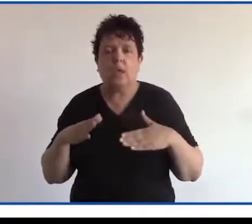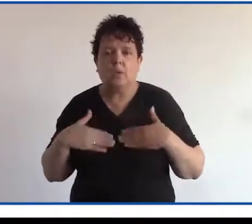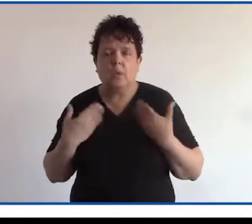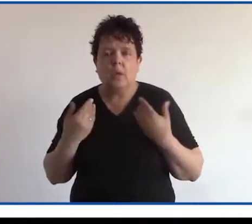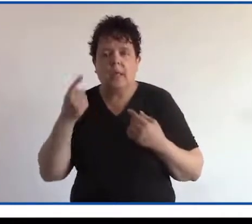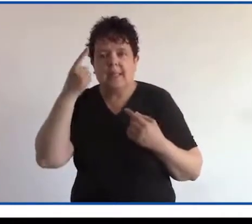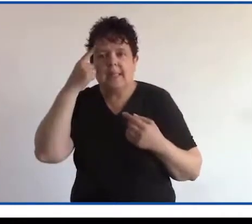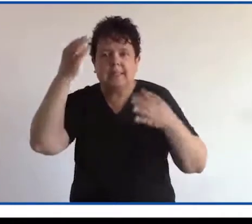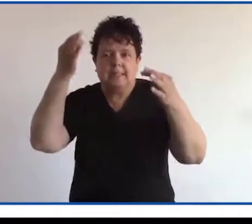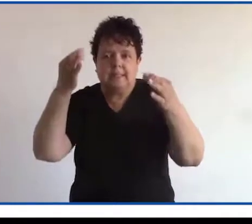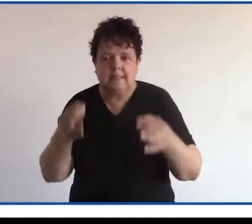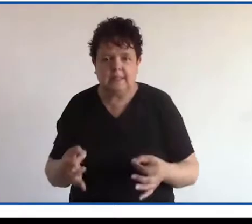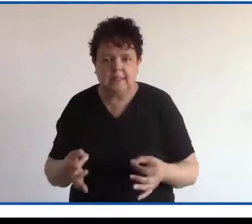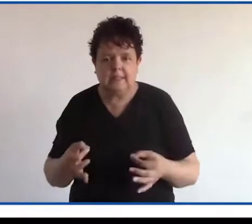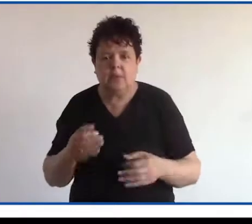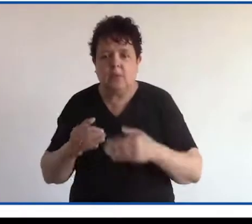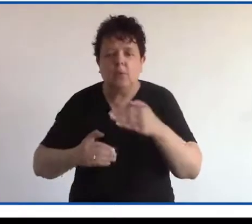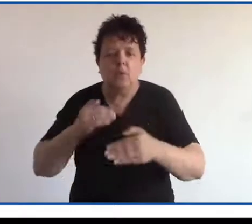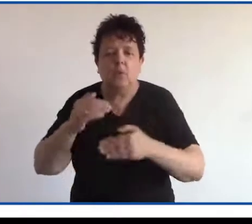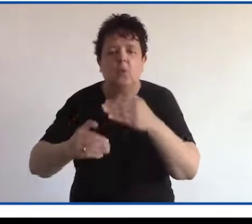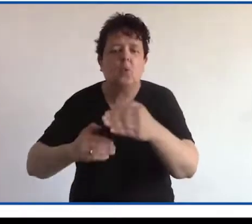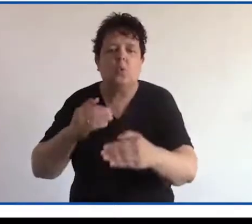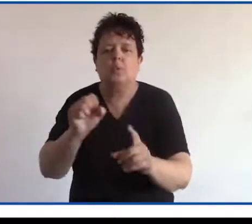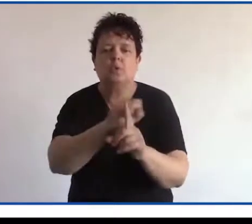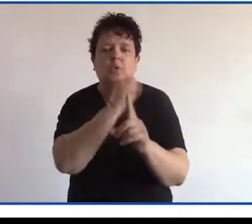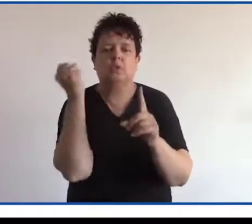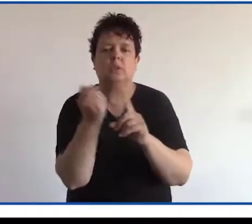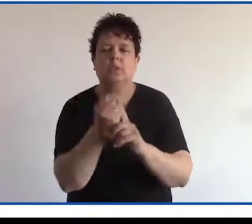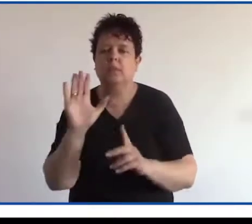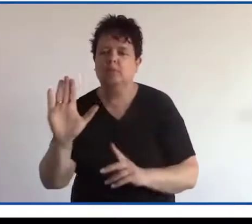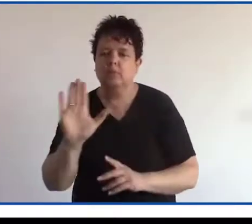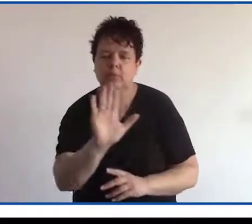capacidad de decisión sobre la marcha de su sociedad.